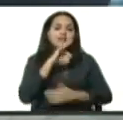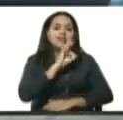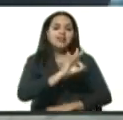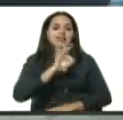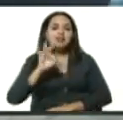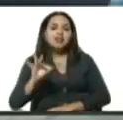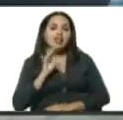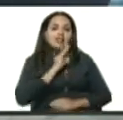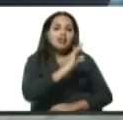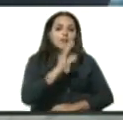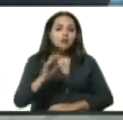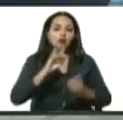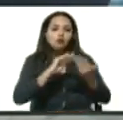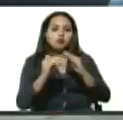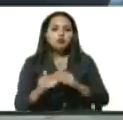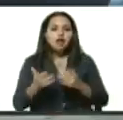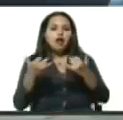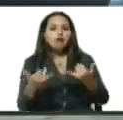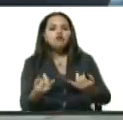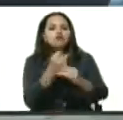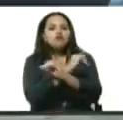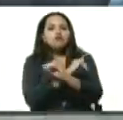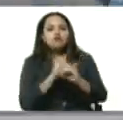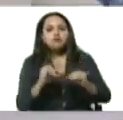comunitaria. De esta manera, despedimos la emisión.